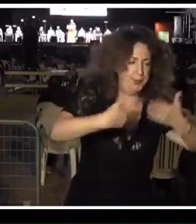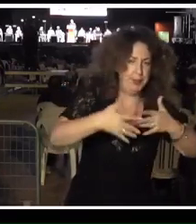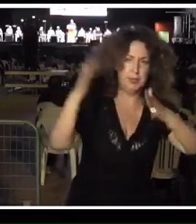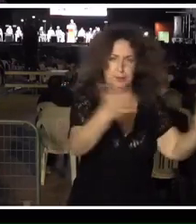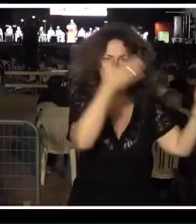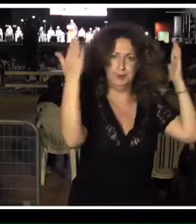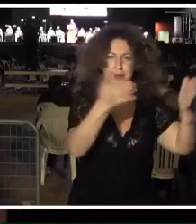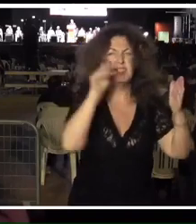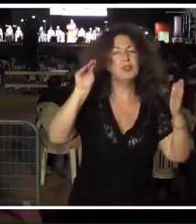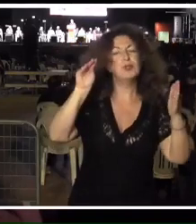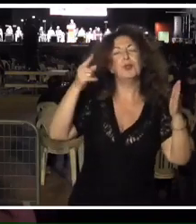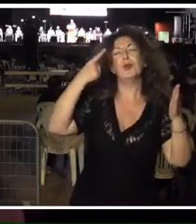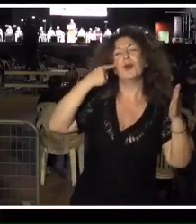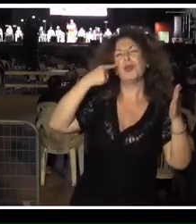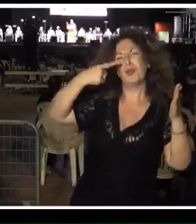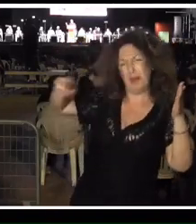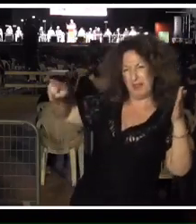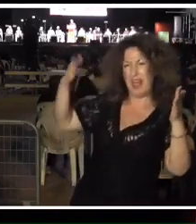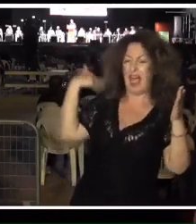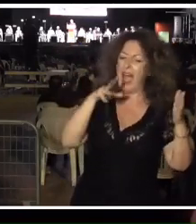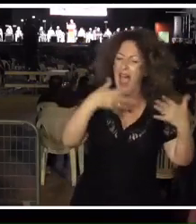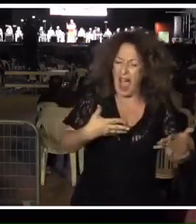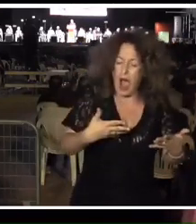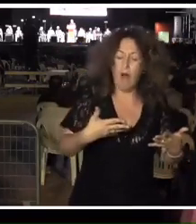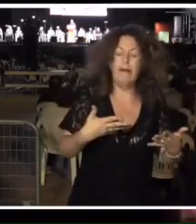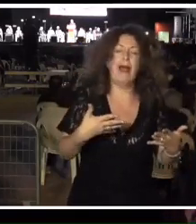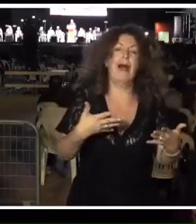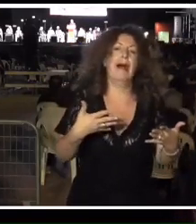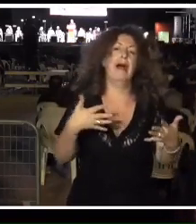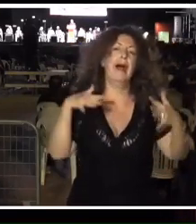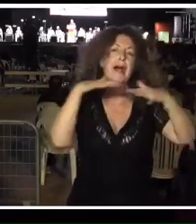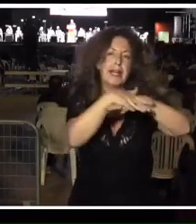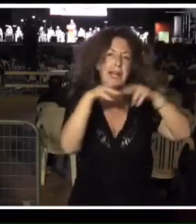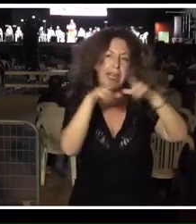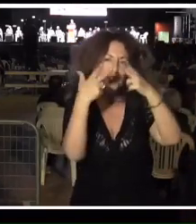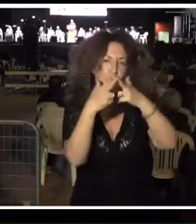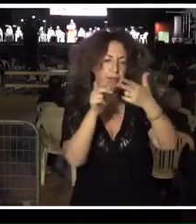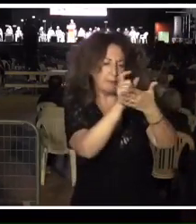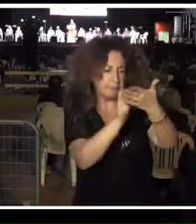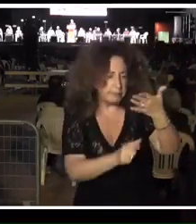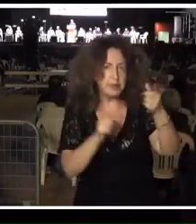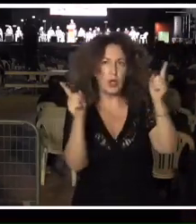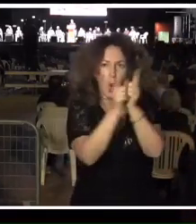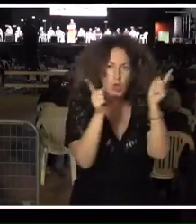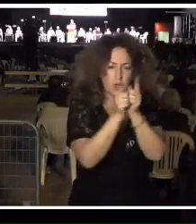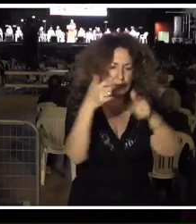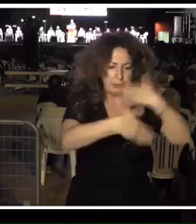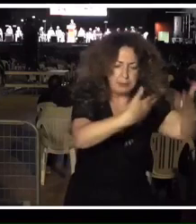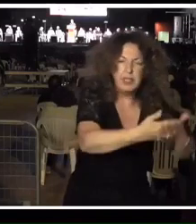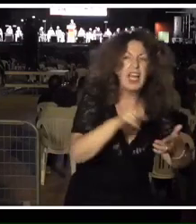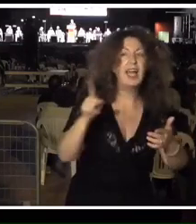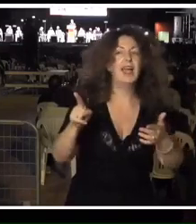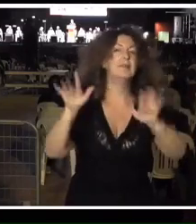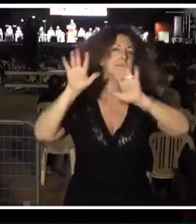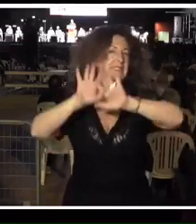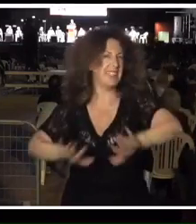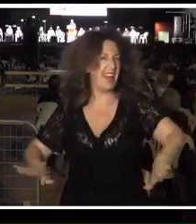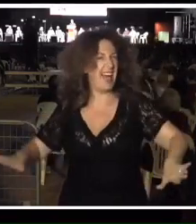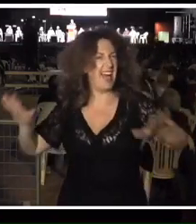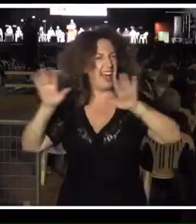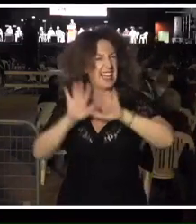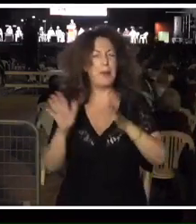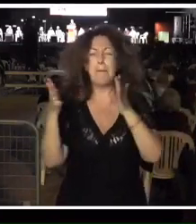a tener, con las redes sociales, los 140 caracteres. Julio era una persona que no tenía prisa, sabía que teníamos que